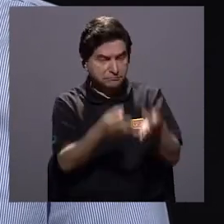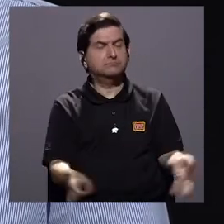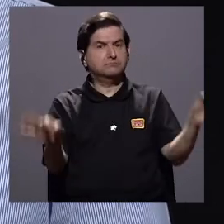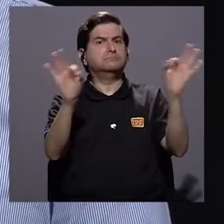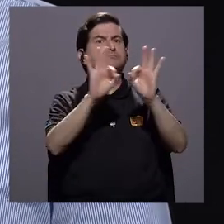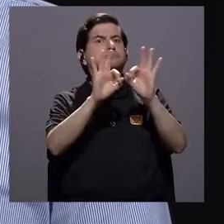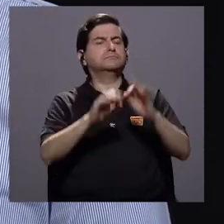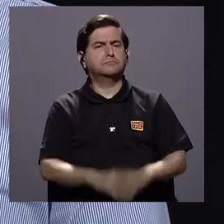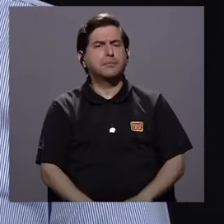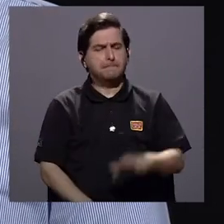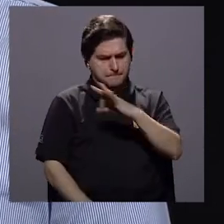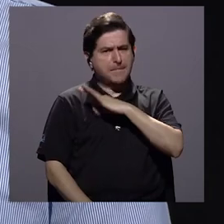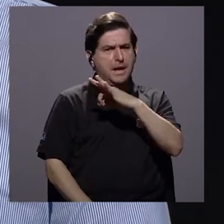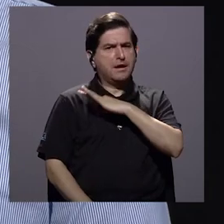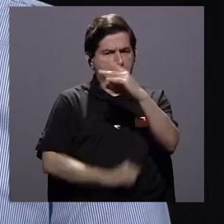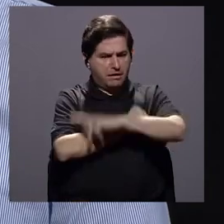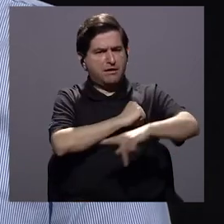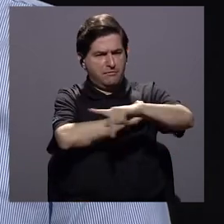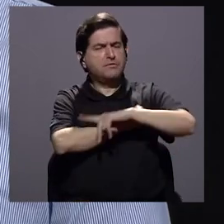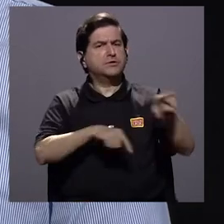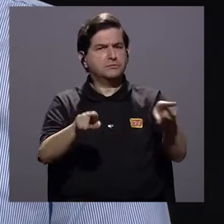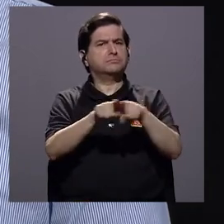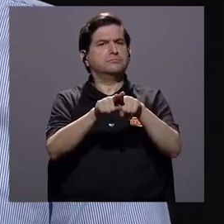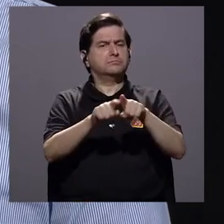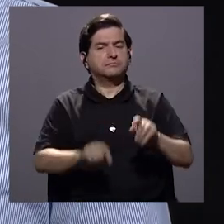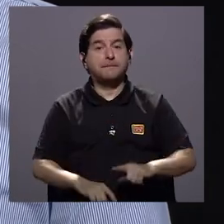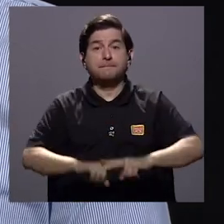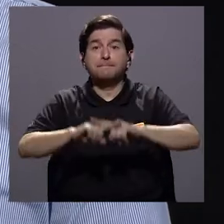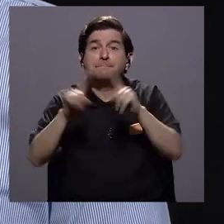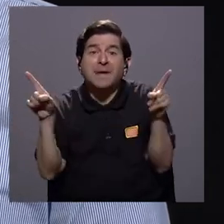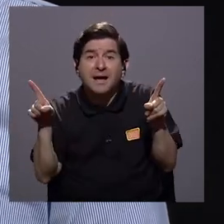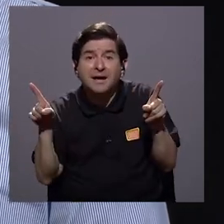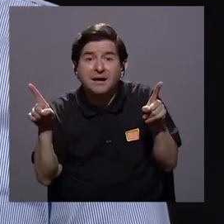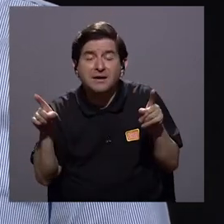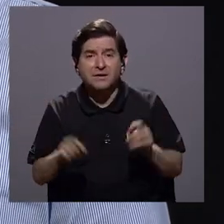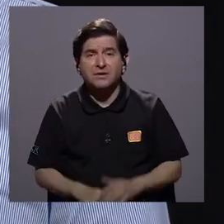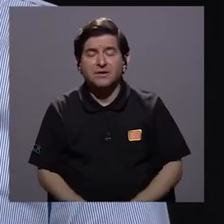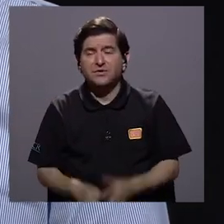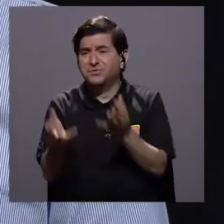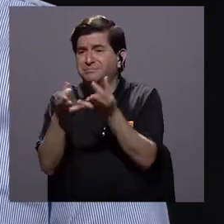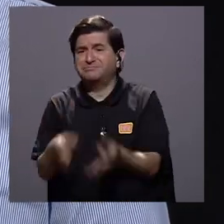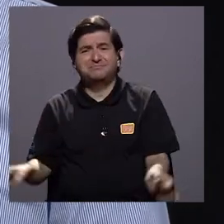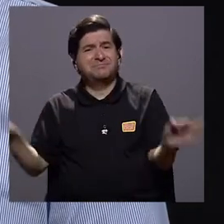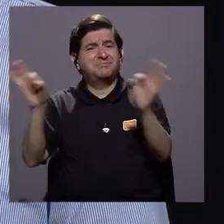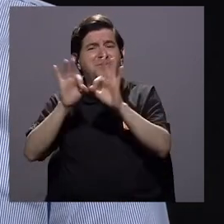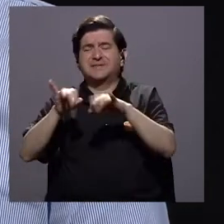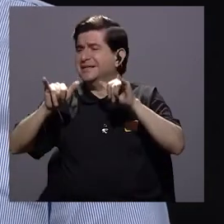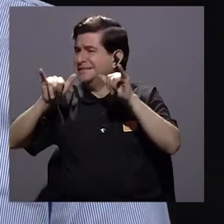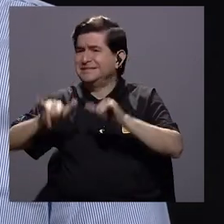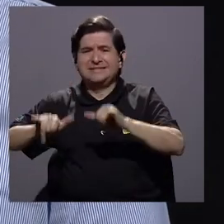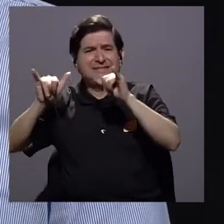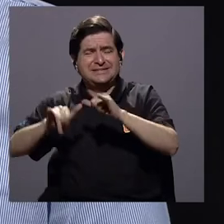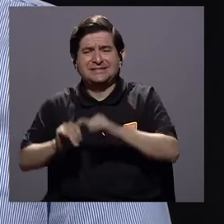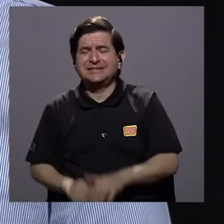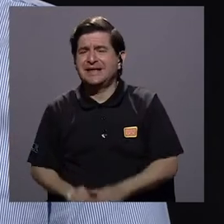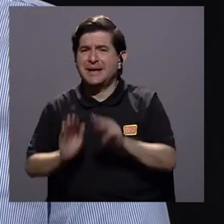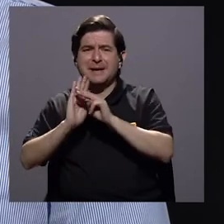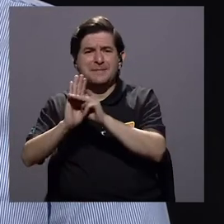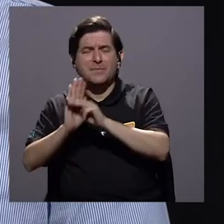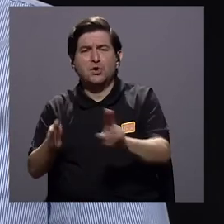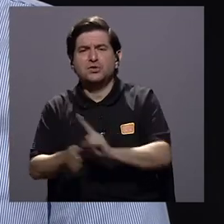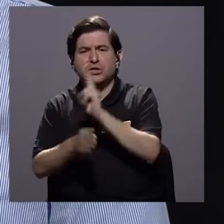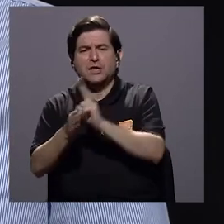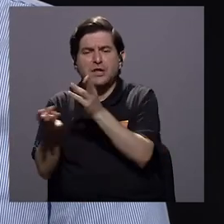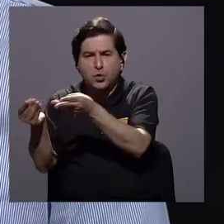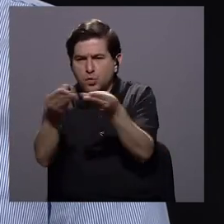importante, con grandes beneficios para el país incluso, pero una importante insostenibilidad en los patrones de